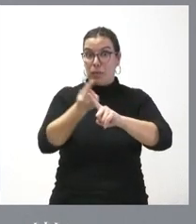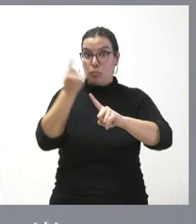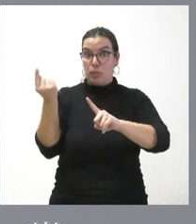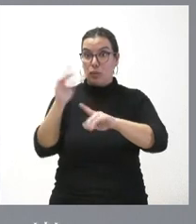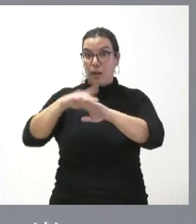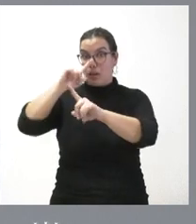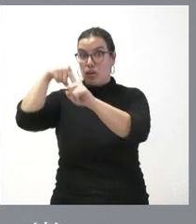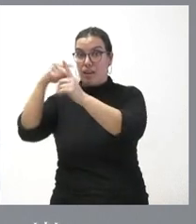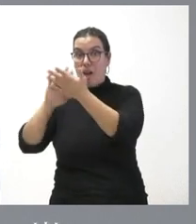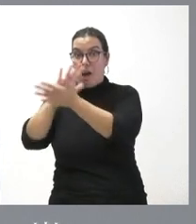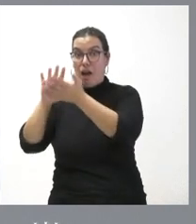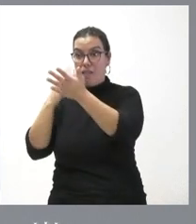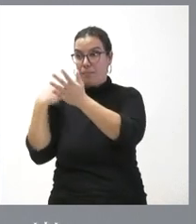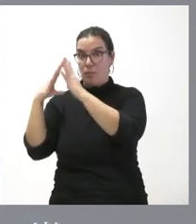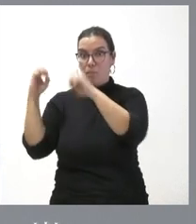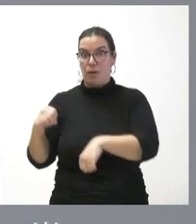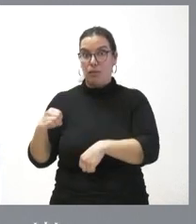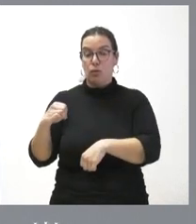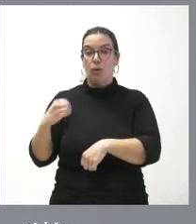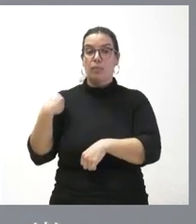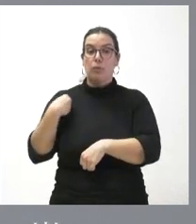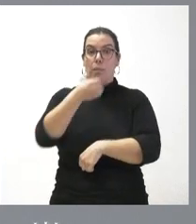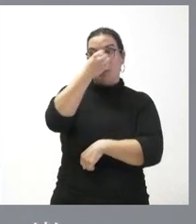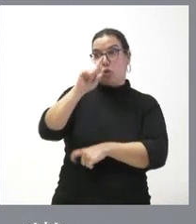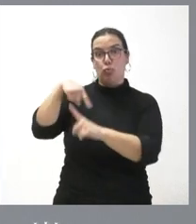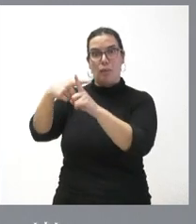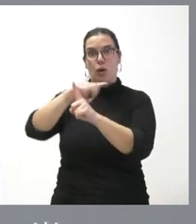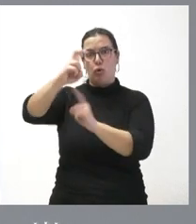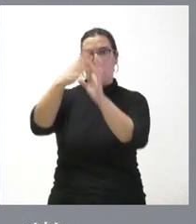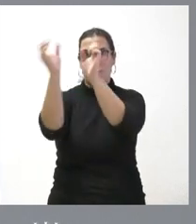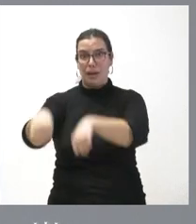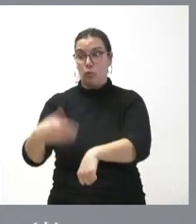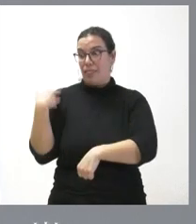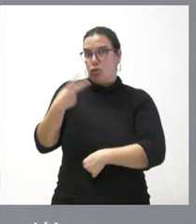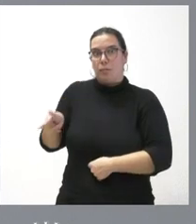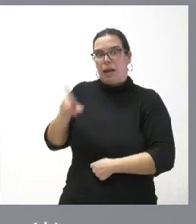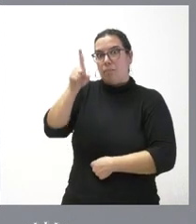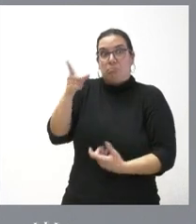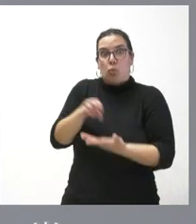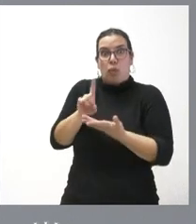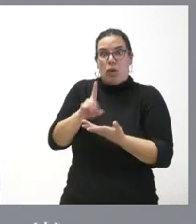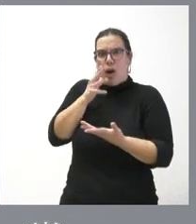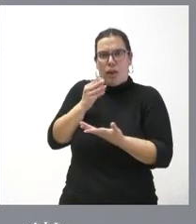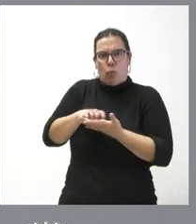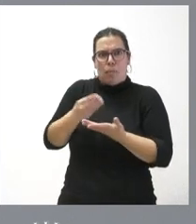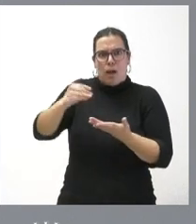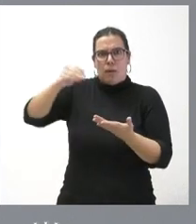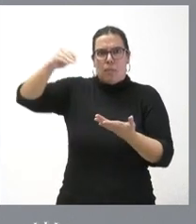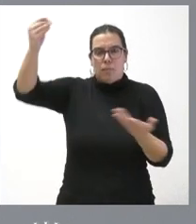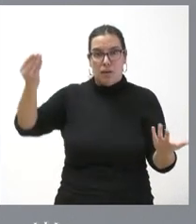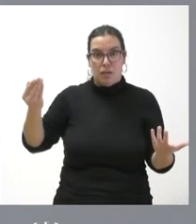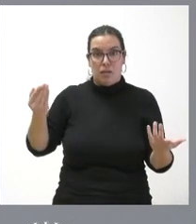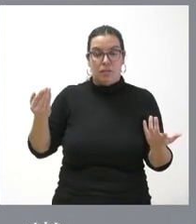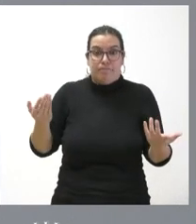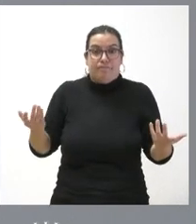próximo año en el pacto entre el PSOE y SUMAR? Es que estas dudas no las teníamos hace dos semanas y a las que teníamos antes y que las seguimos